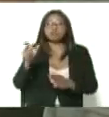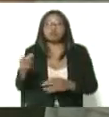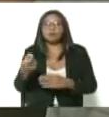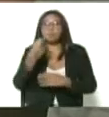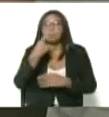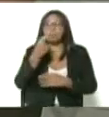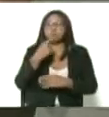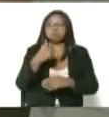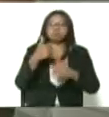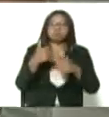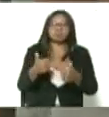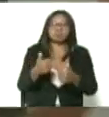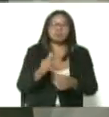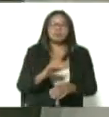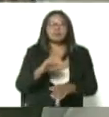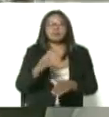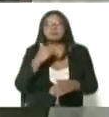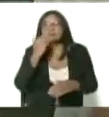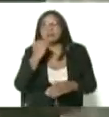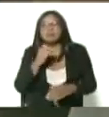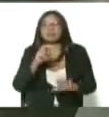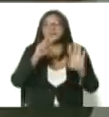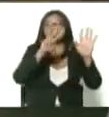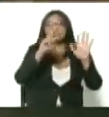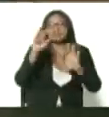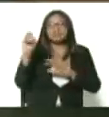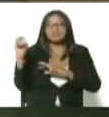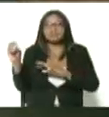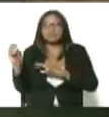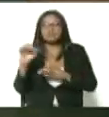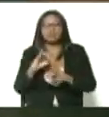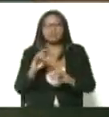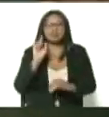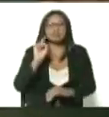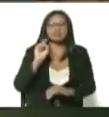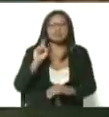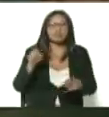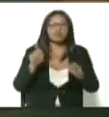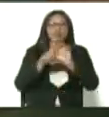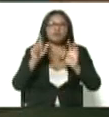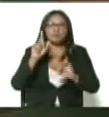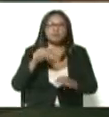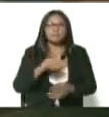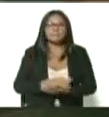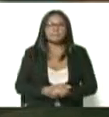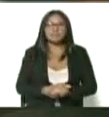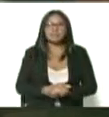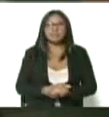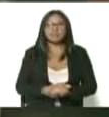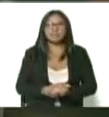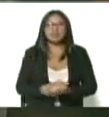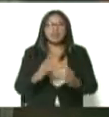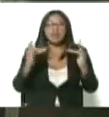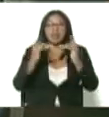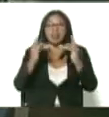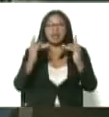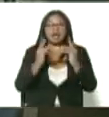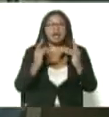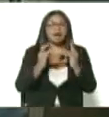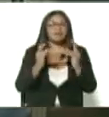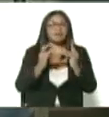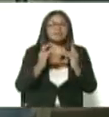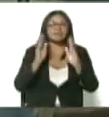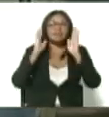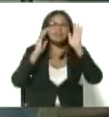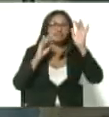y de esos pacientes, cerca de 700 han llegado a necesitar las camas de terapia intensiva y las hemos atendido en